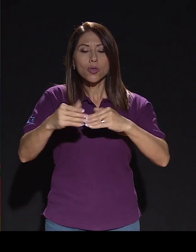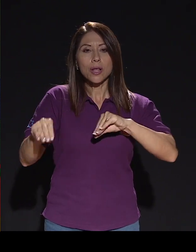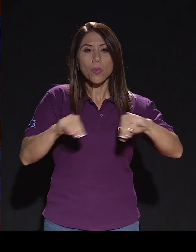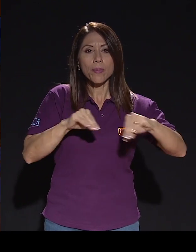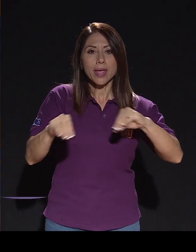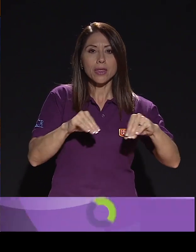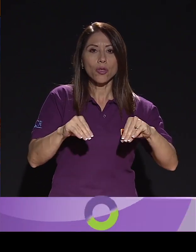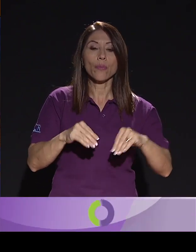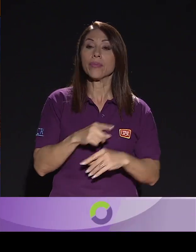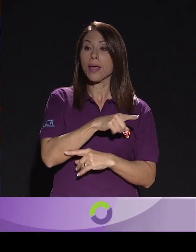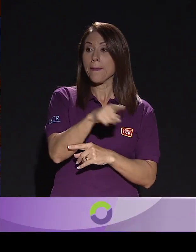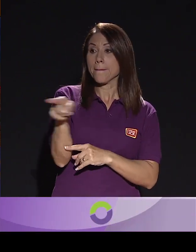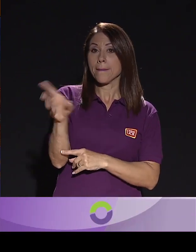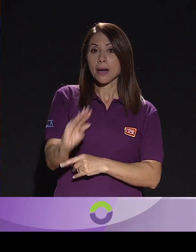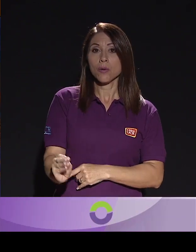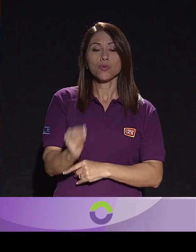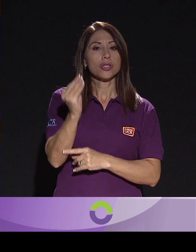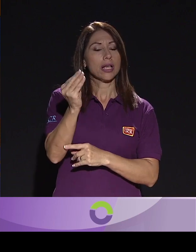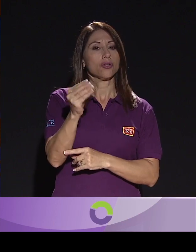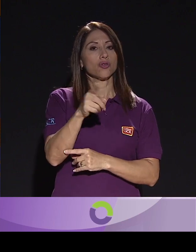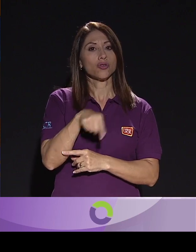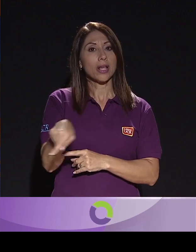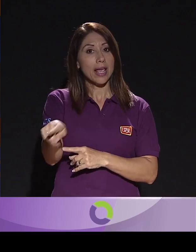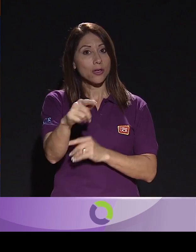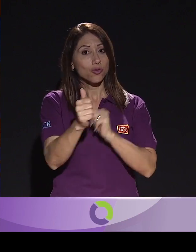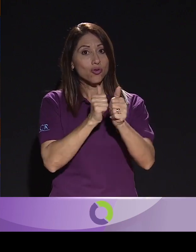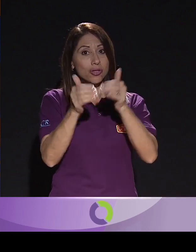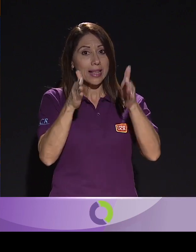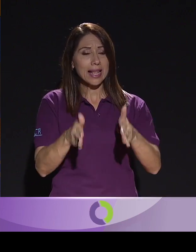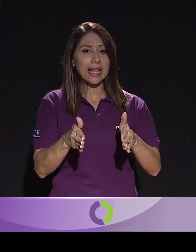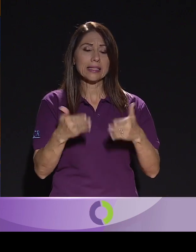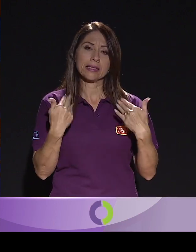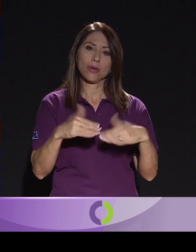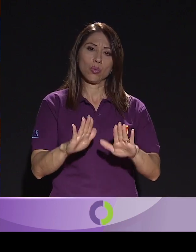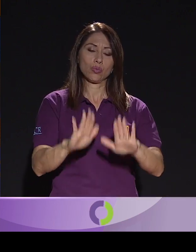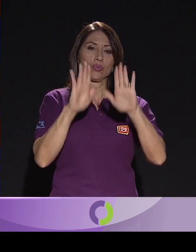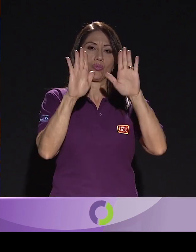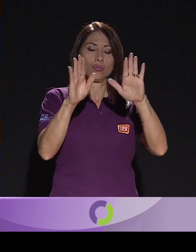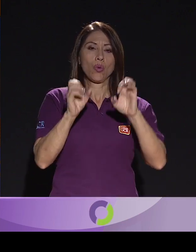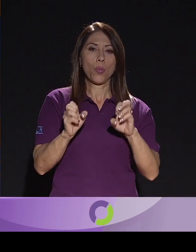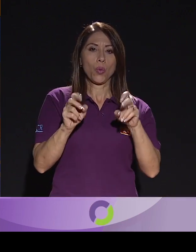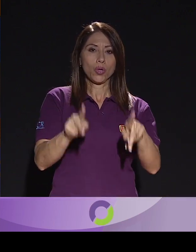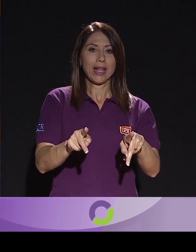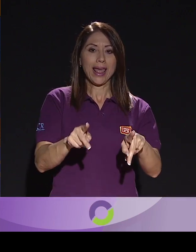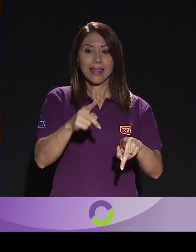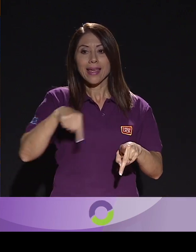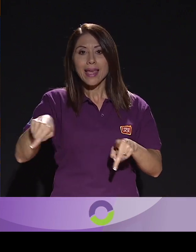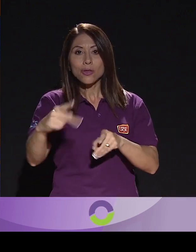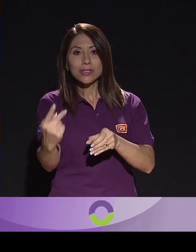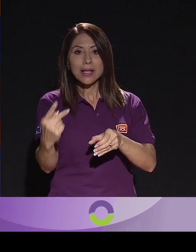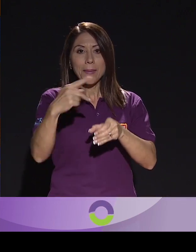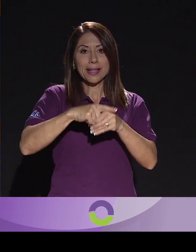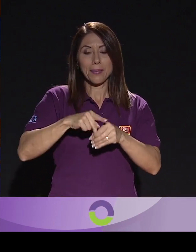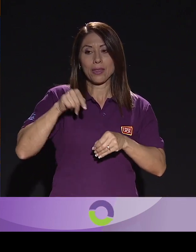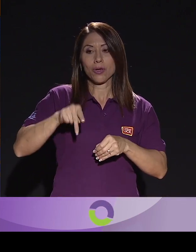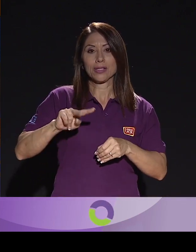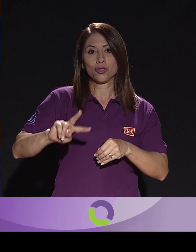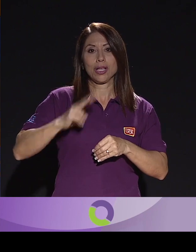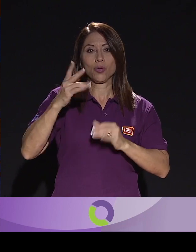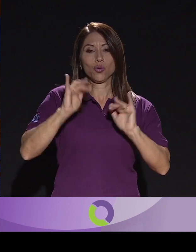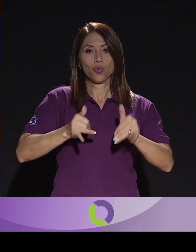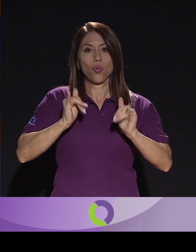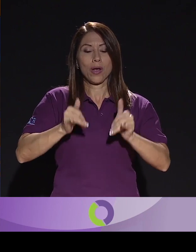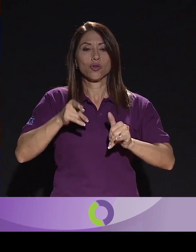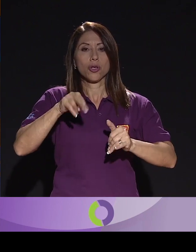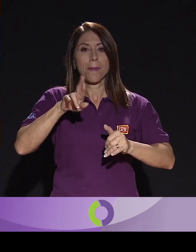los muchachos, para todos los paratletas que están participando en estos segundos para centroamericanos, bueno este año acá